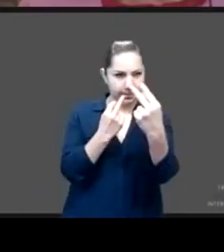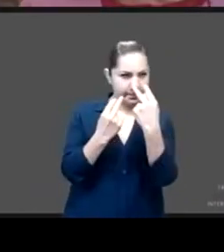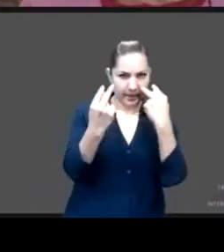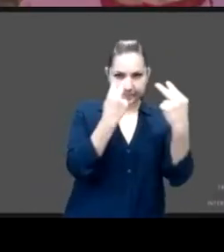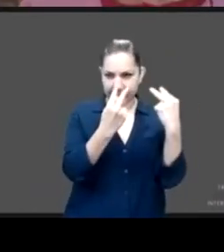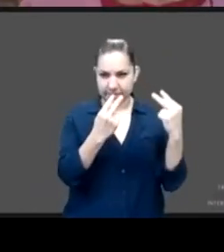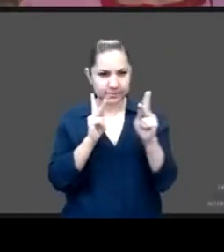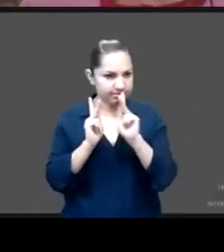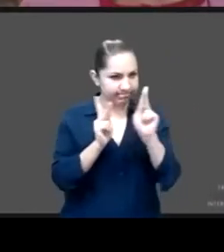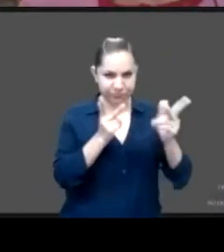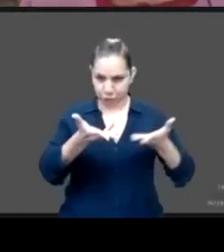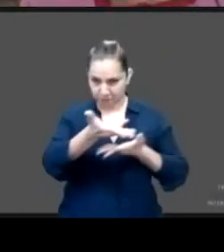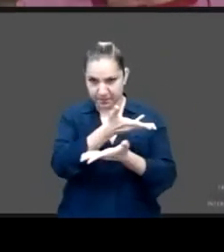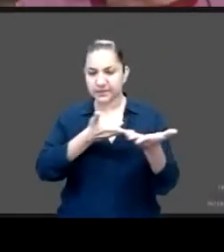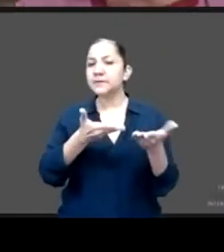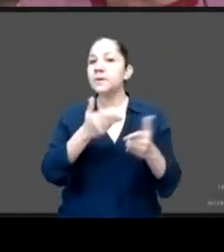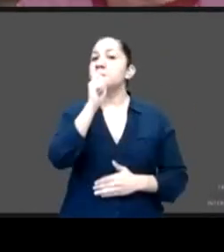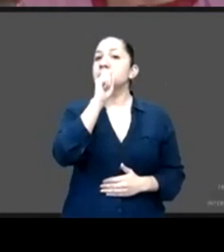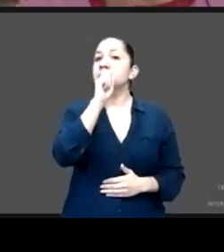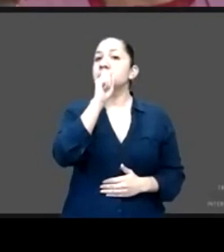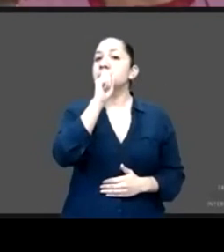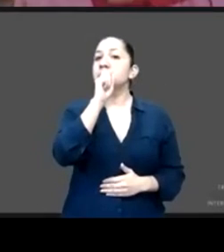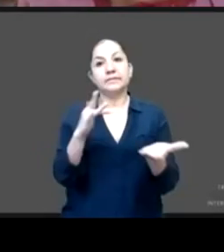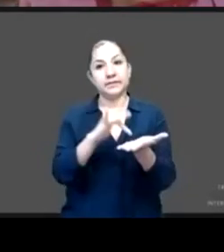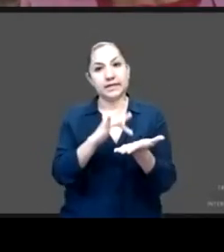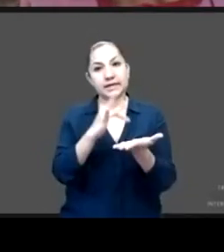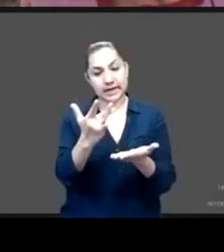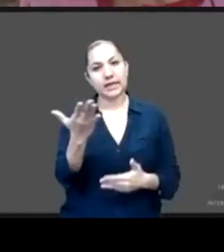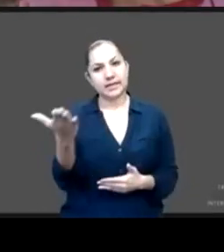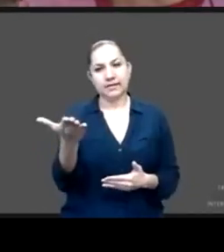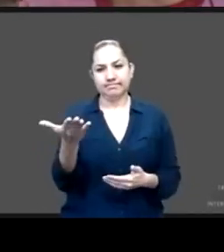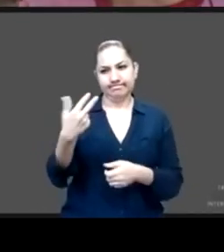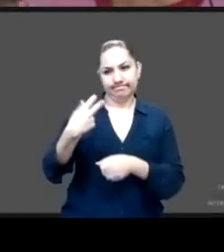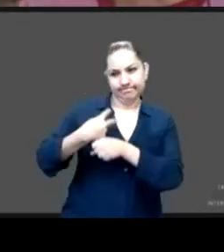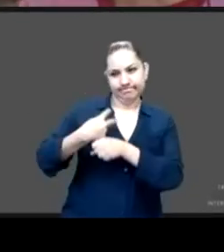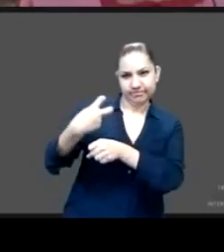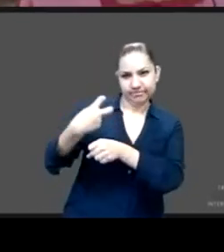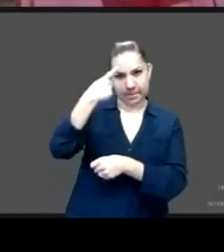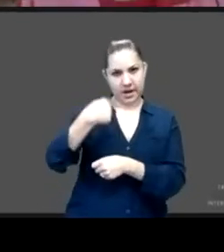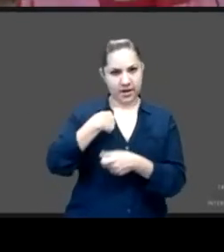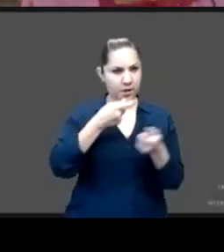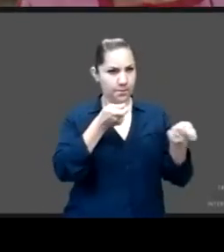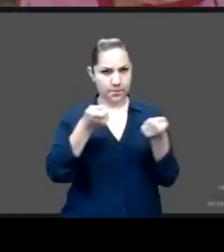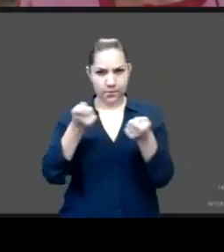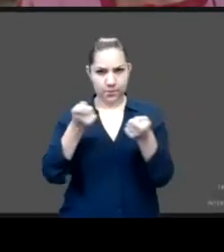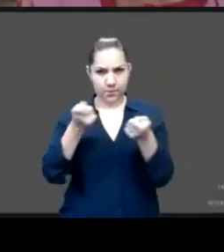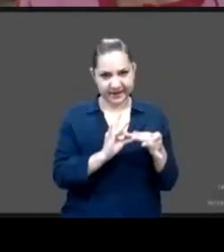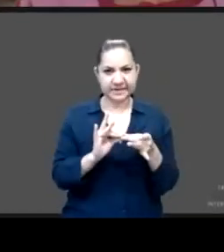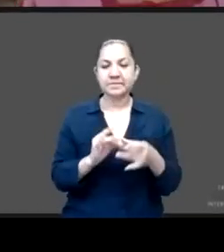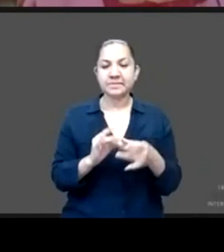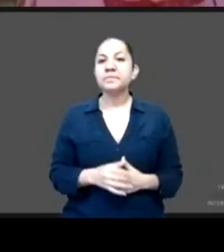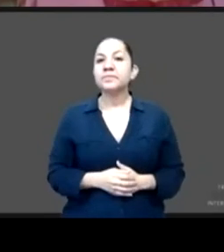Agradecer además, por supuesto, la invitación a moderar y a quienes han hecho posible que esta